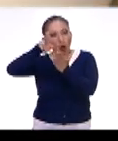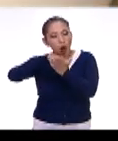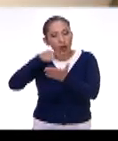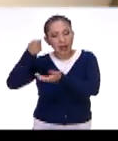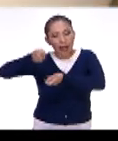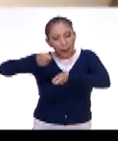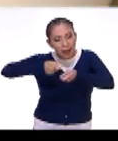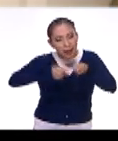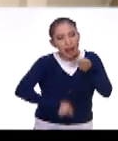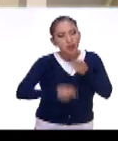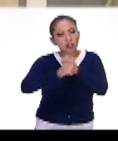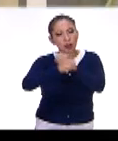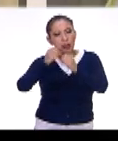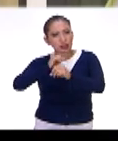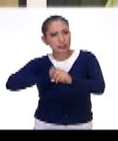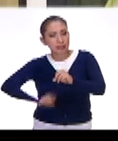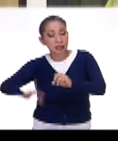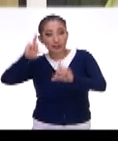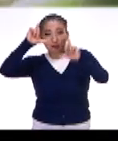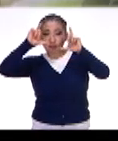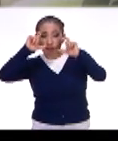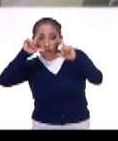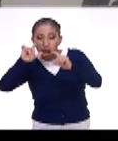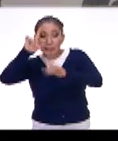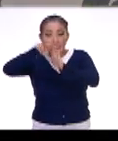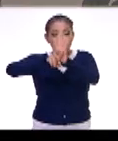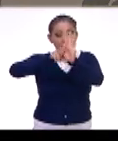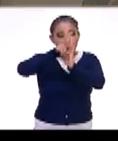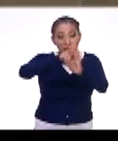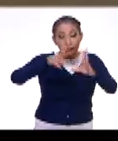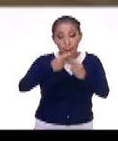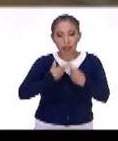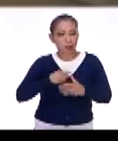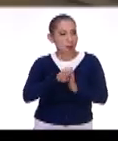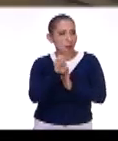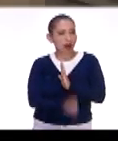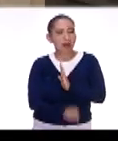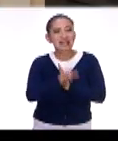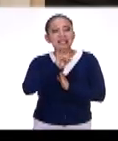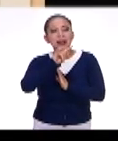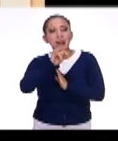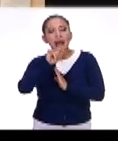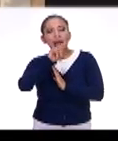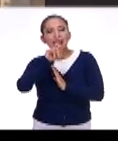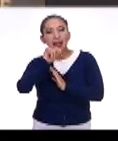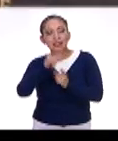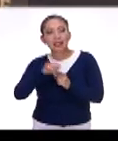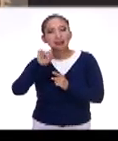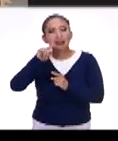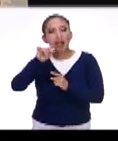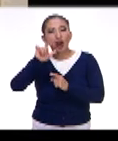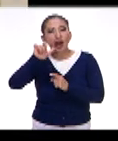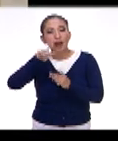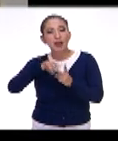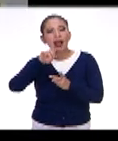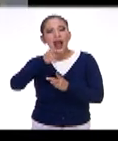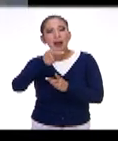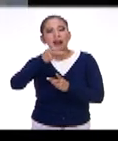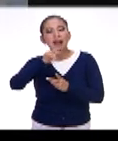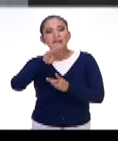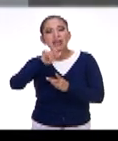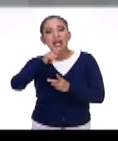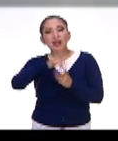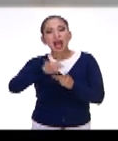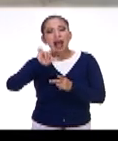grabados, objetos de época, fotografías y videos de autores como Silvia Andrade, Santiago Arau, Gabriel Figueroa,